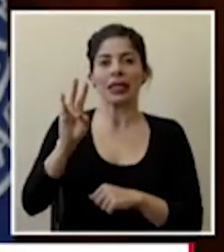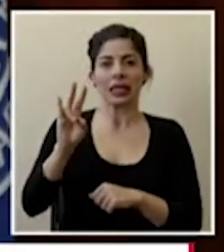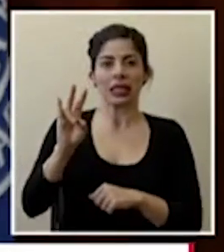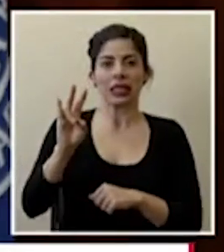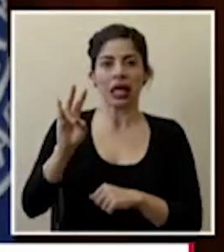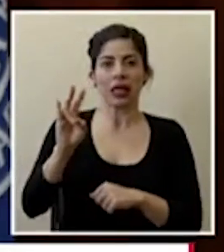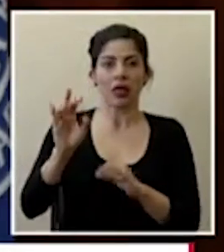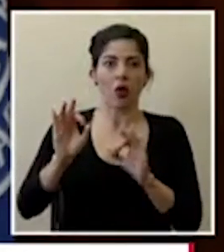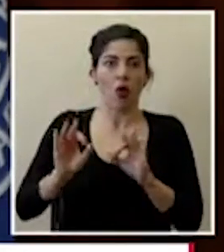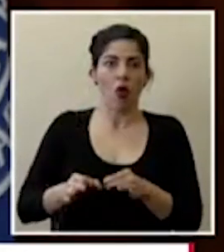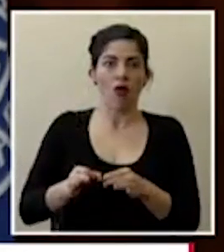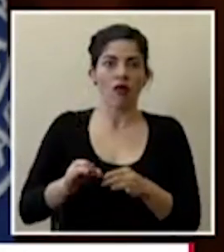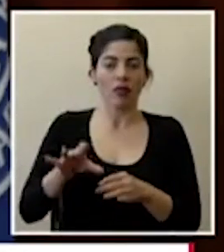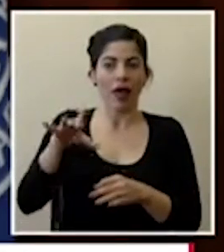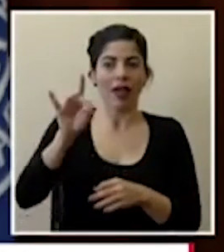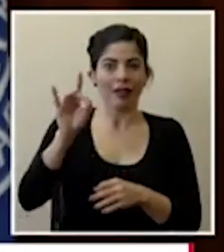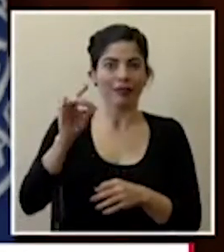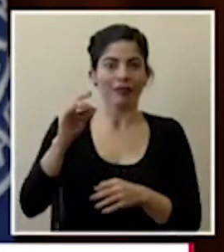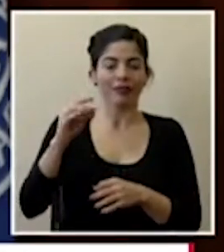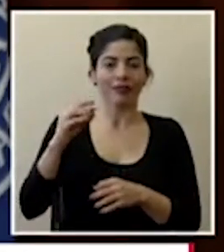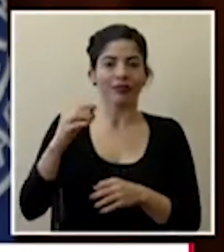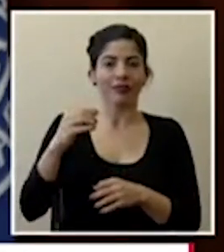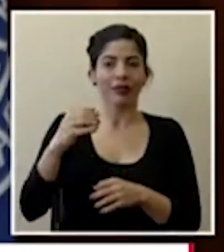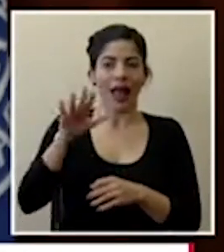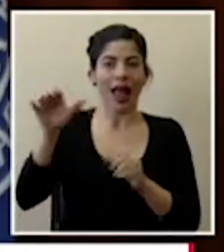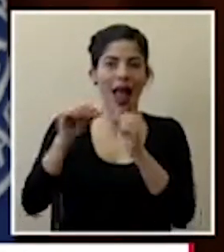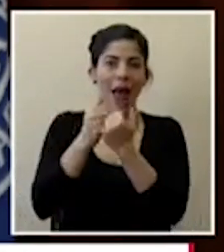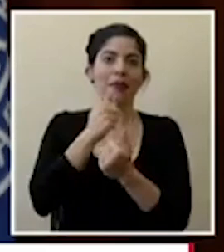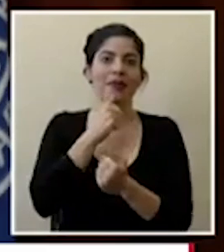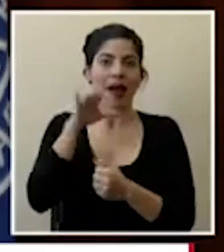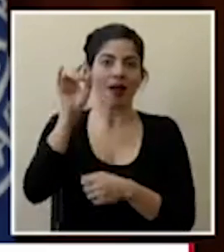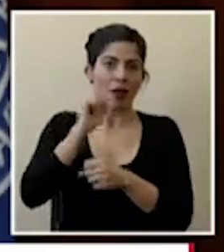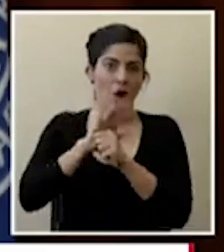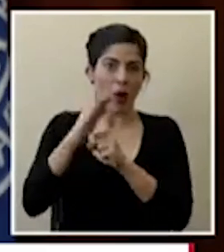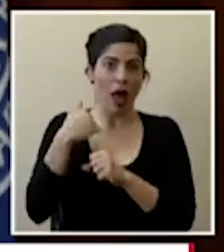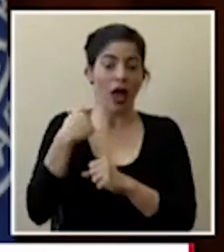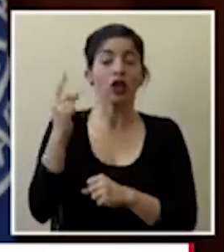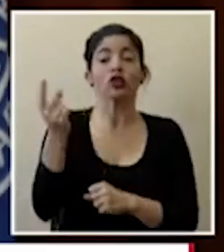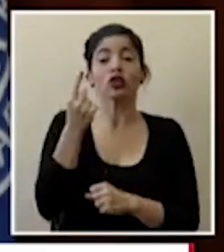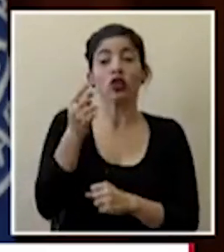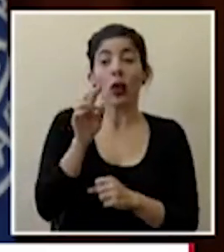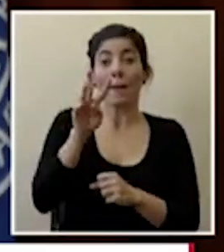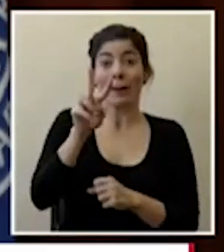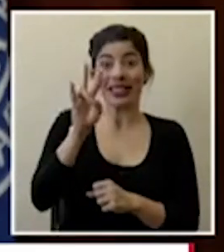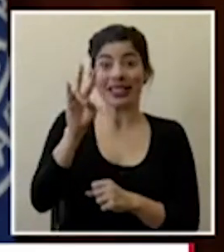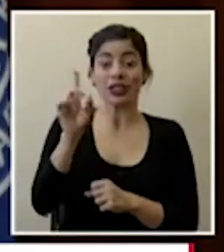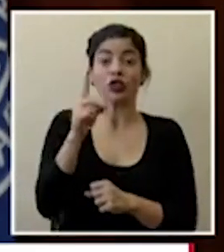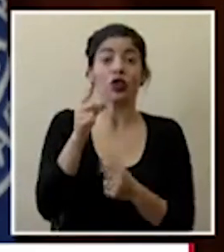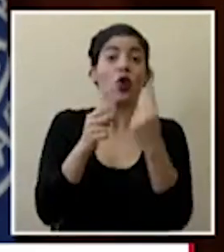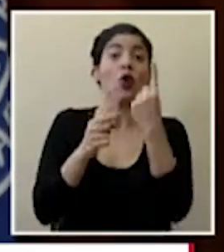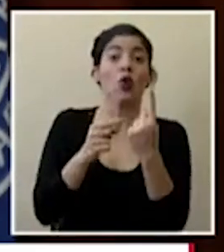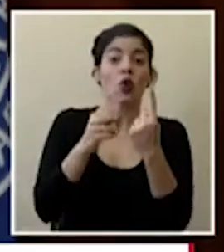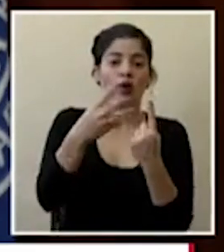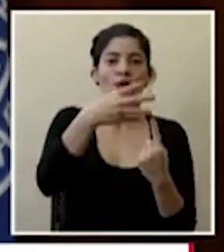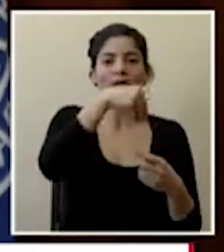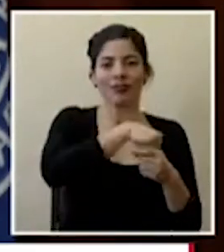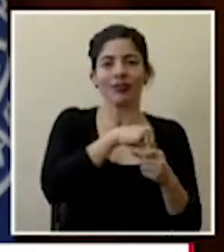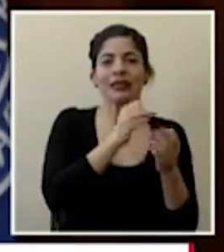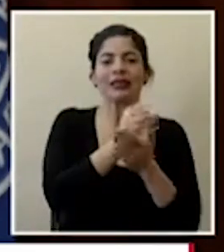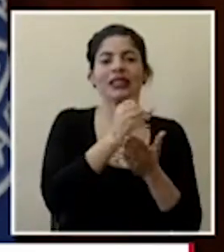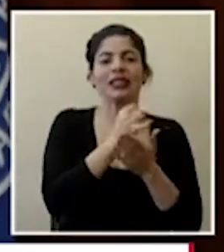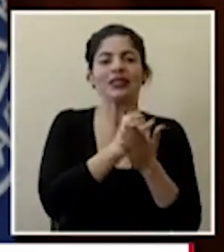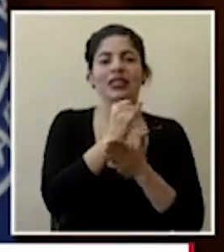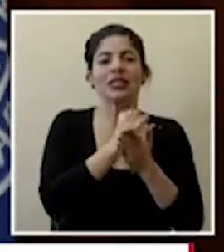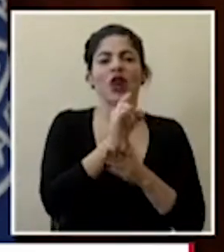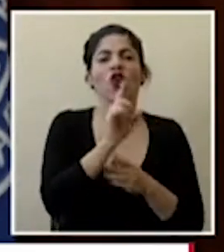confirmados o detectados por el sector privado y en este momento sólo uno de esos 27 está en investigación para encontrar el